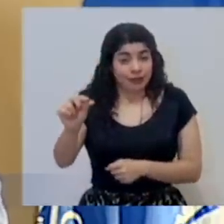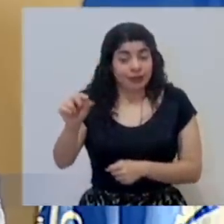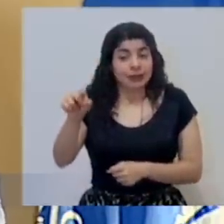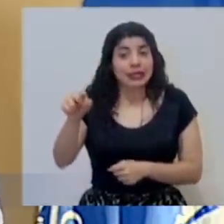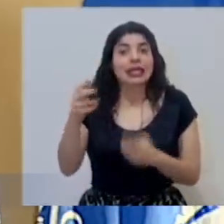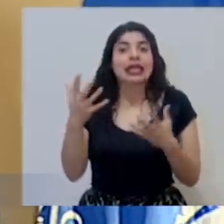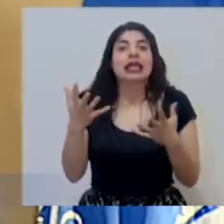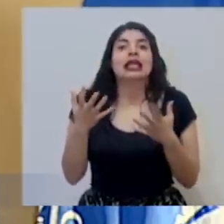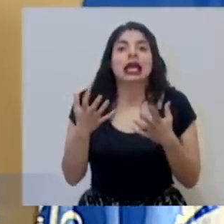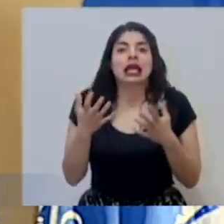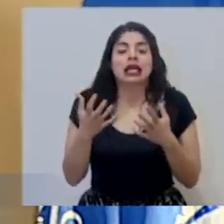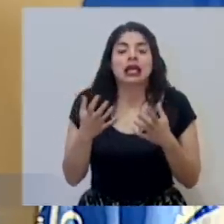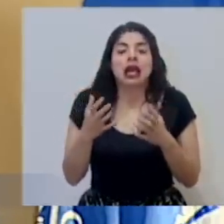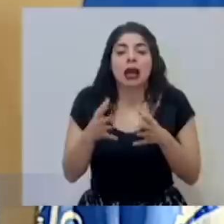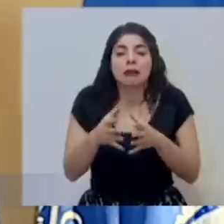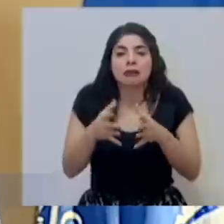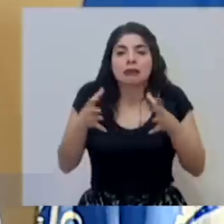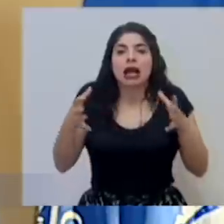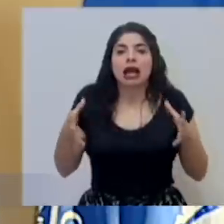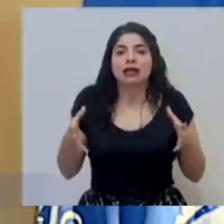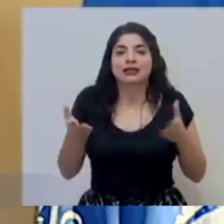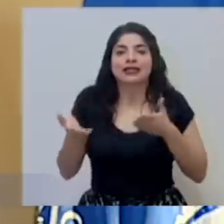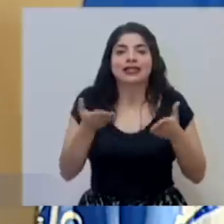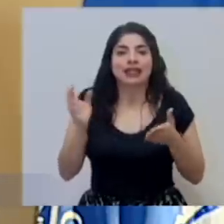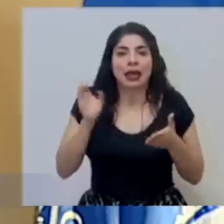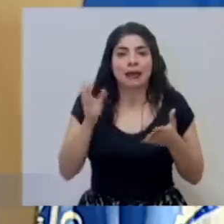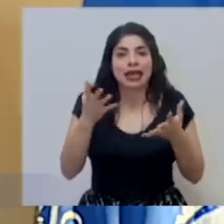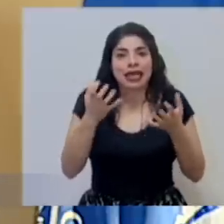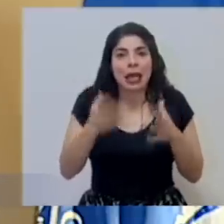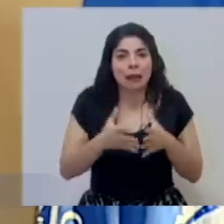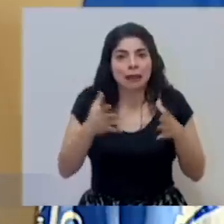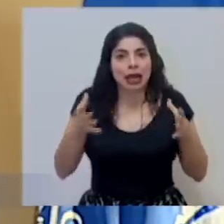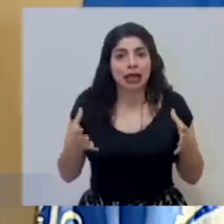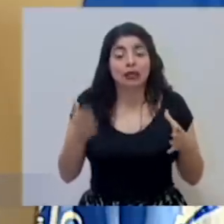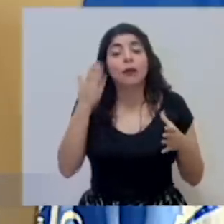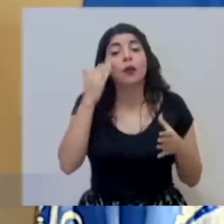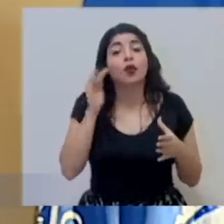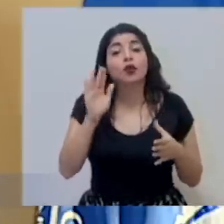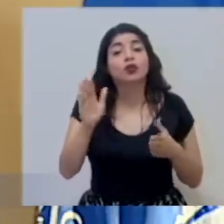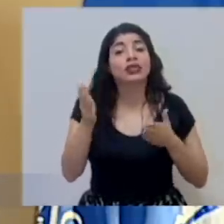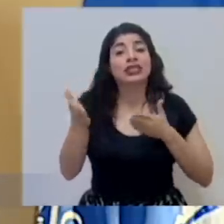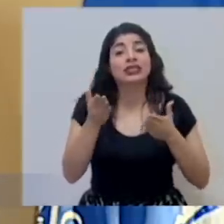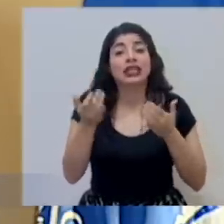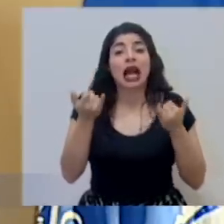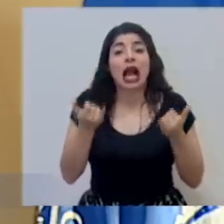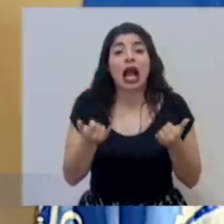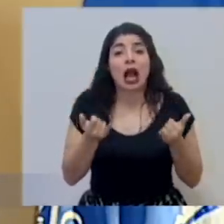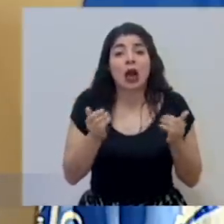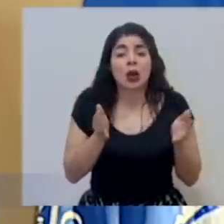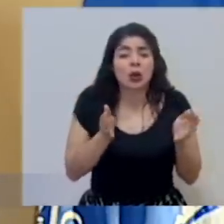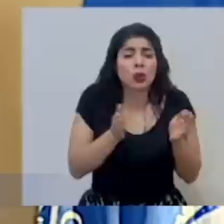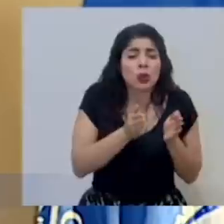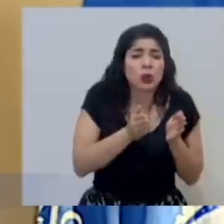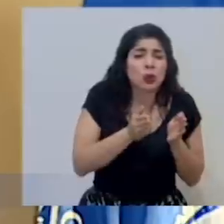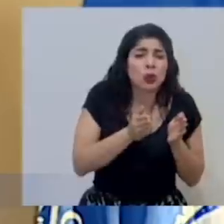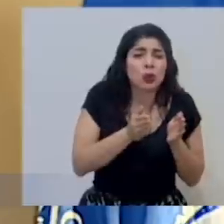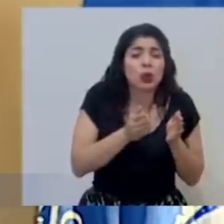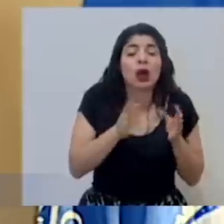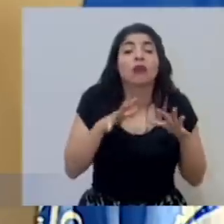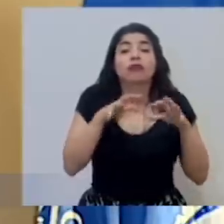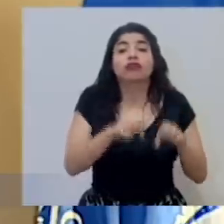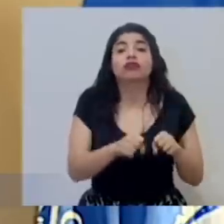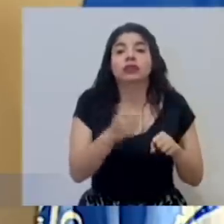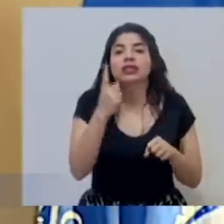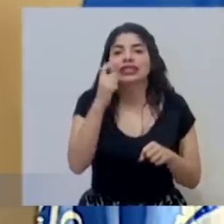quería ampliar la capacidad del servicio de emergencias porque el servicio en ese momento hacía una capacidad del 170, perdón, tenía una